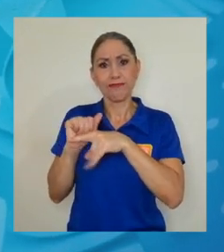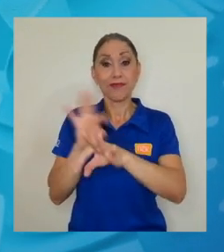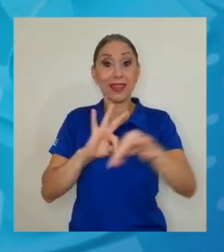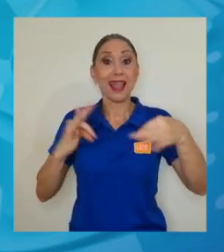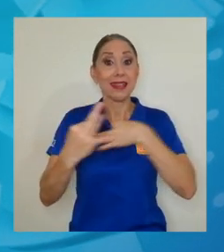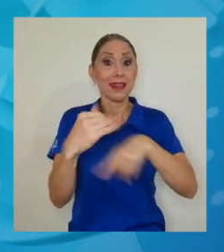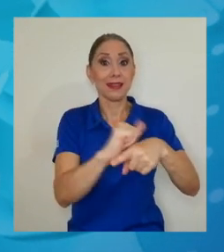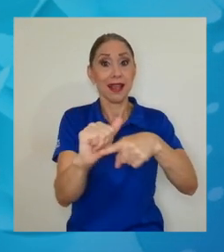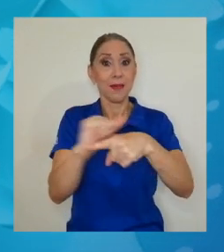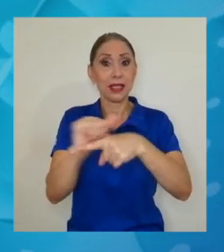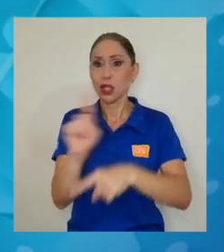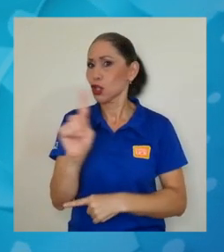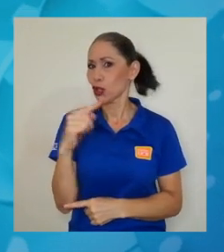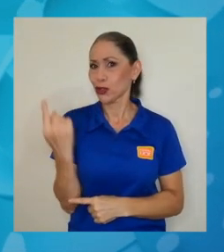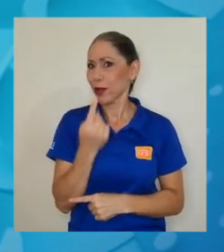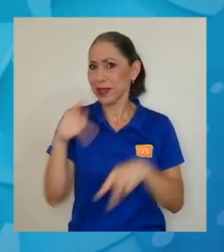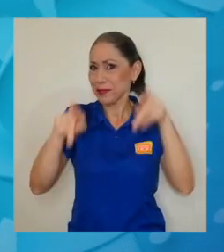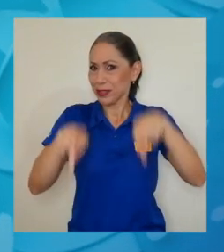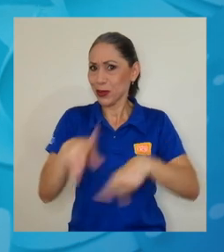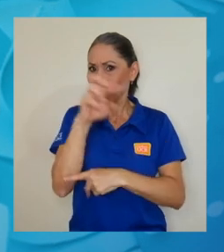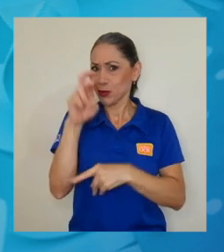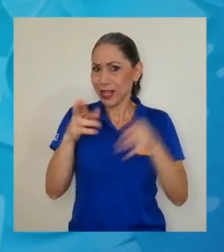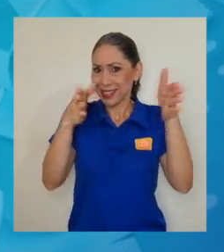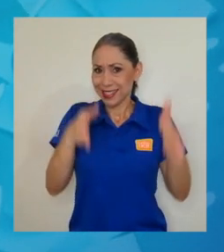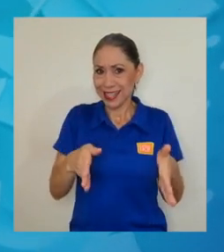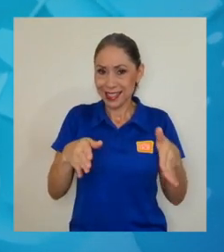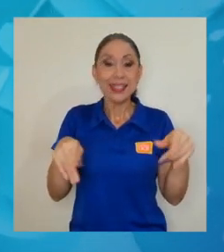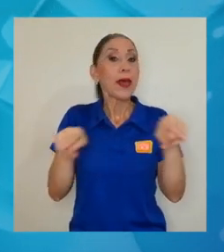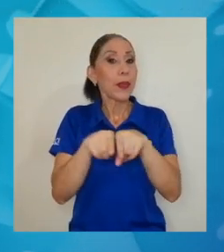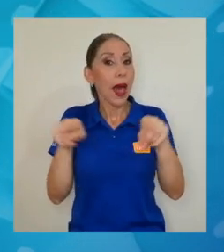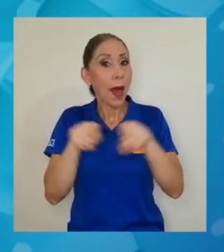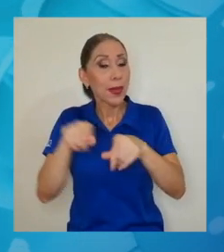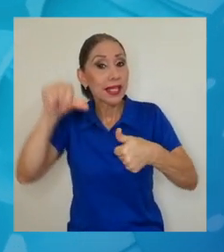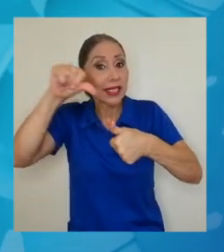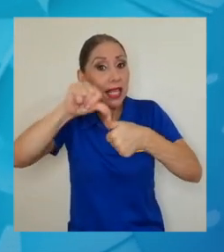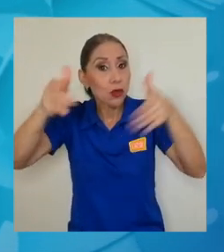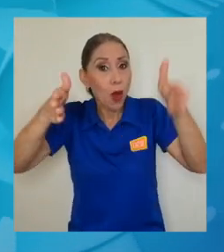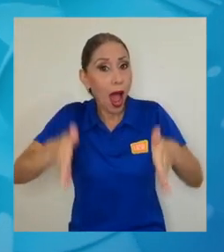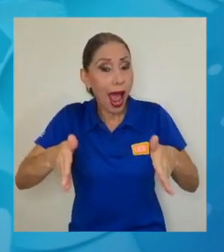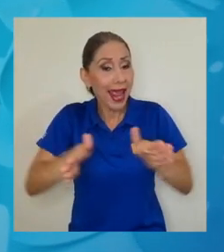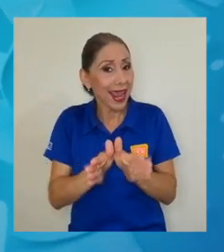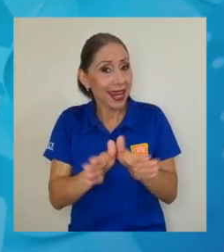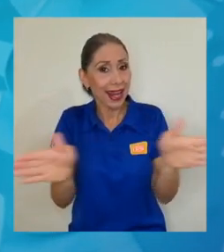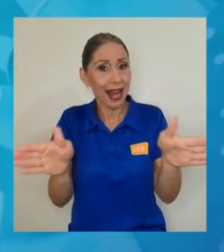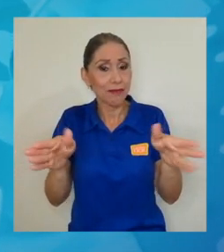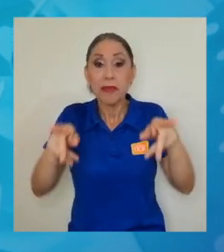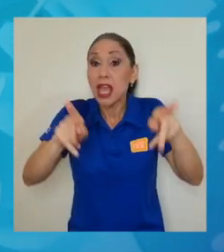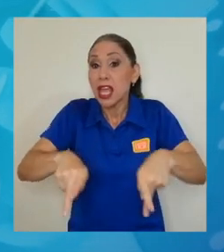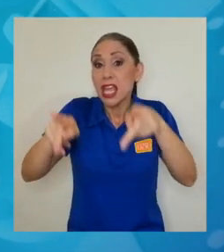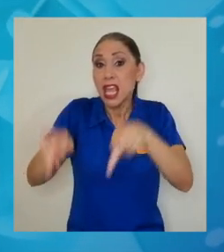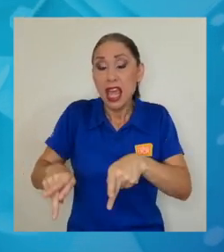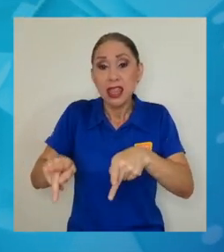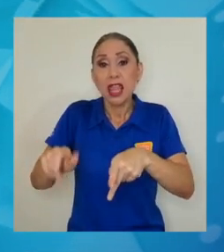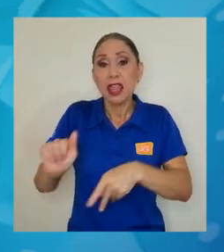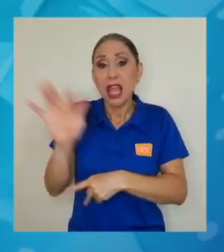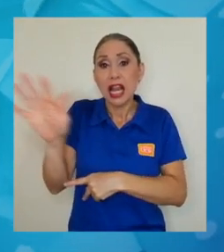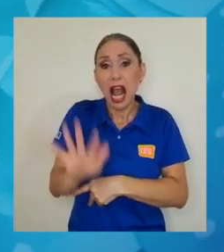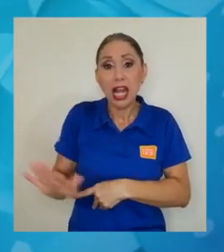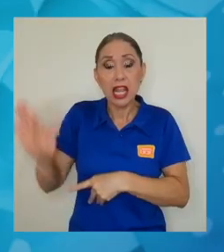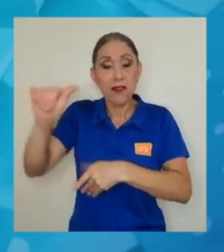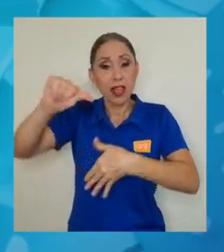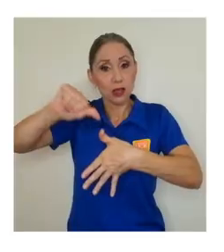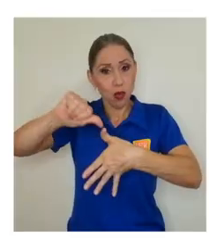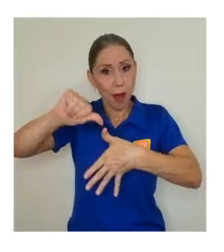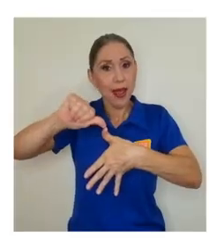capacitación no solo a costarricenses, sino a centroamericanos en general y a gente también del Caribe y de